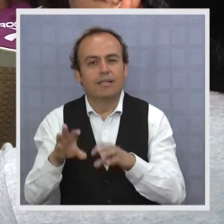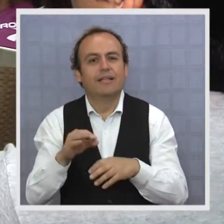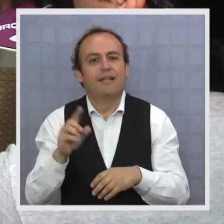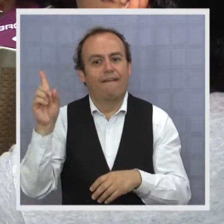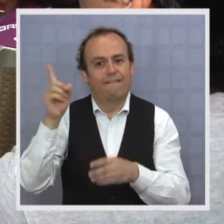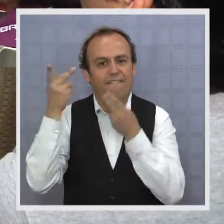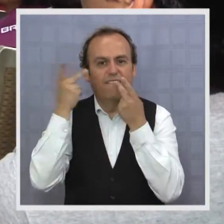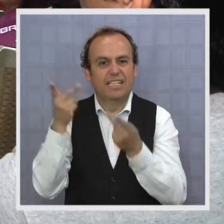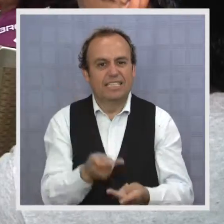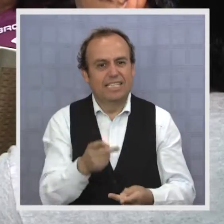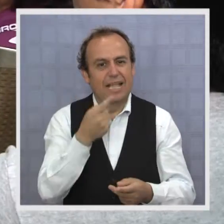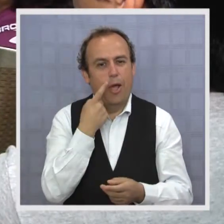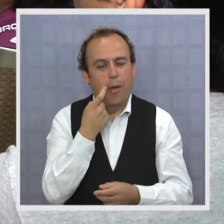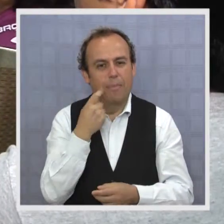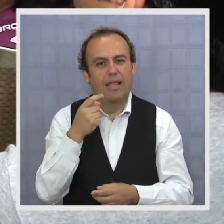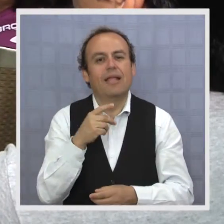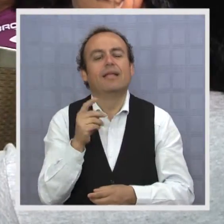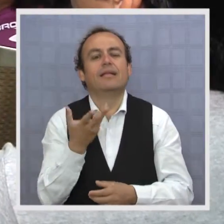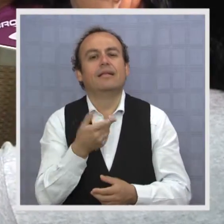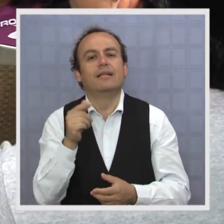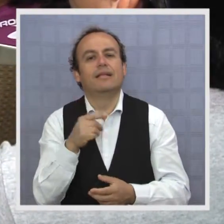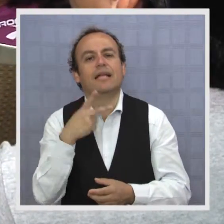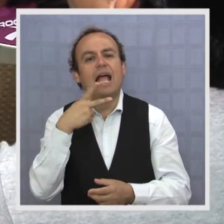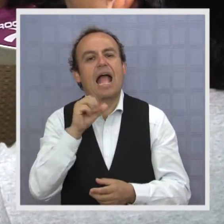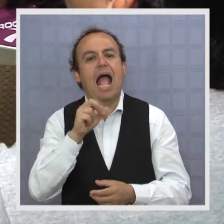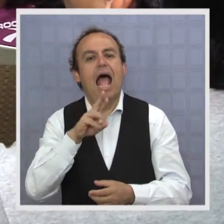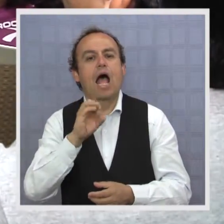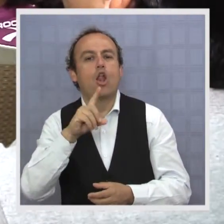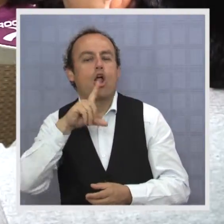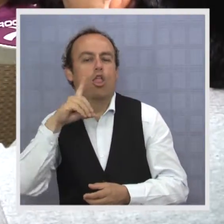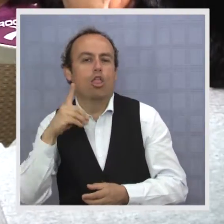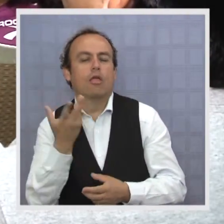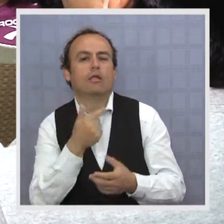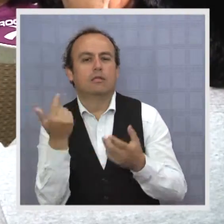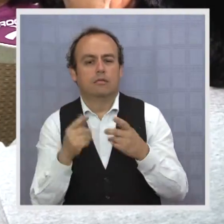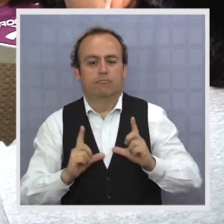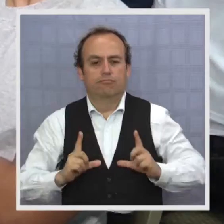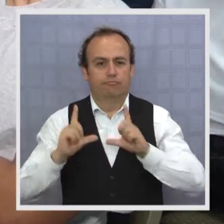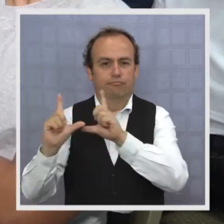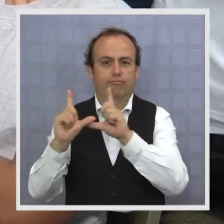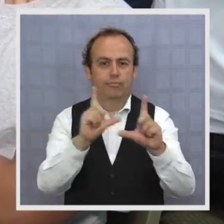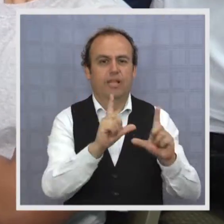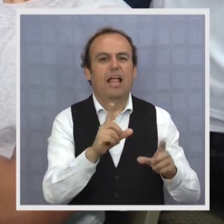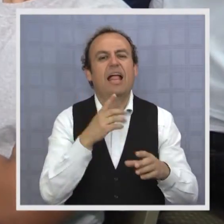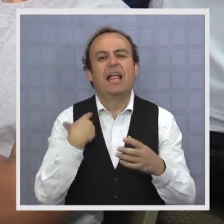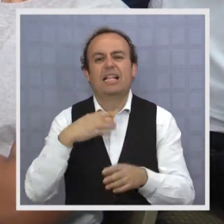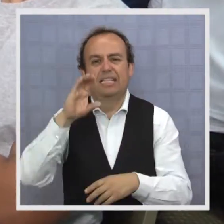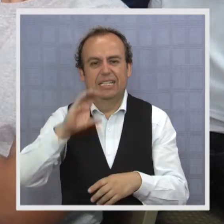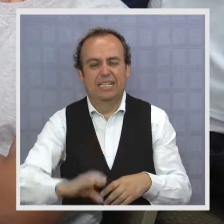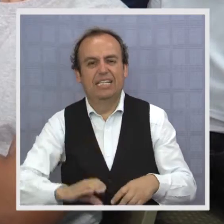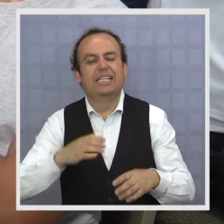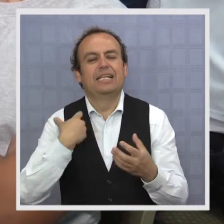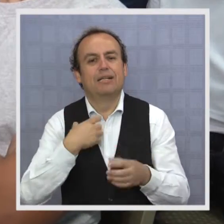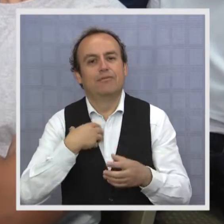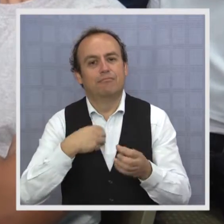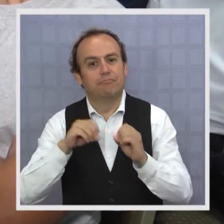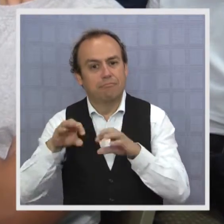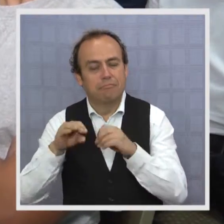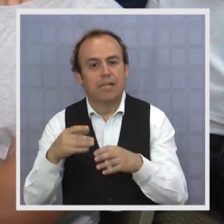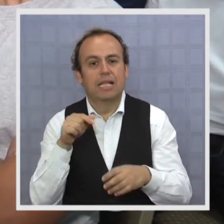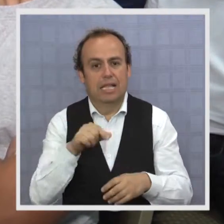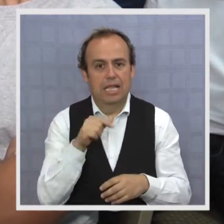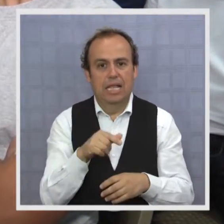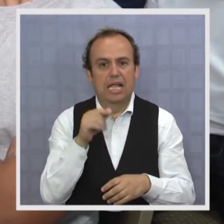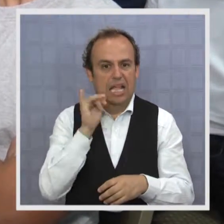de Mike Nichols obedece a la entrega de los diplomas otorgados a quienes participaron en los talleres. Además el ex dirigente dijo que